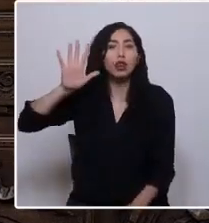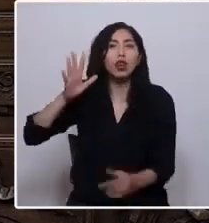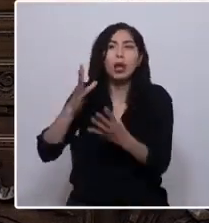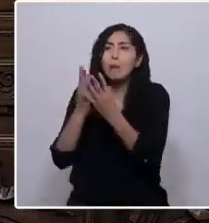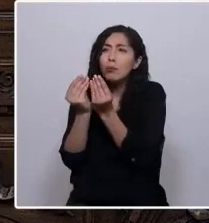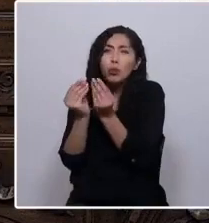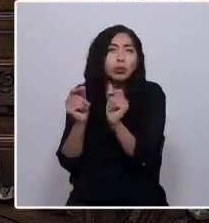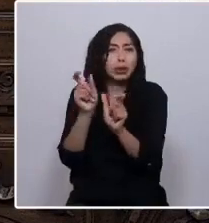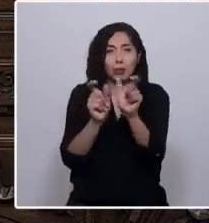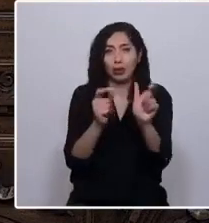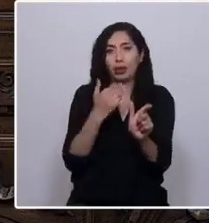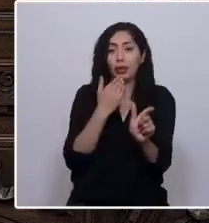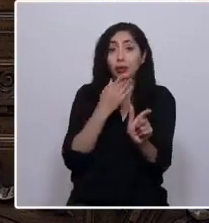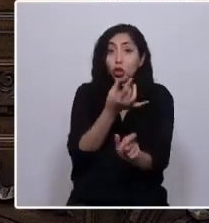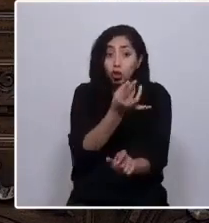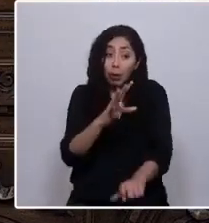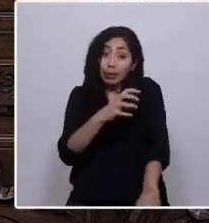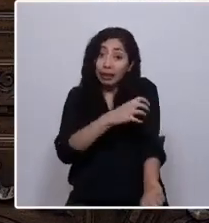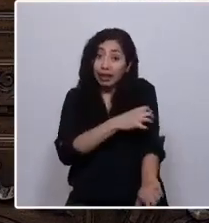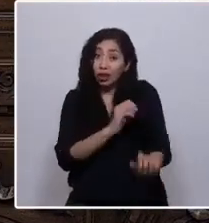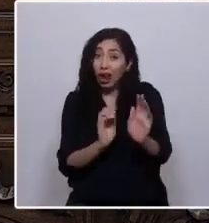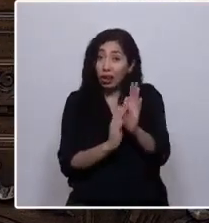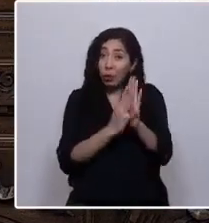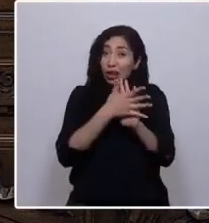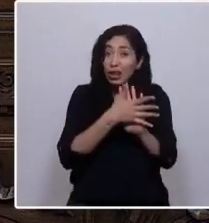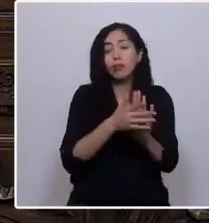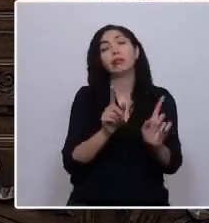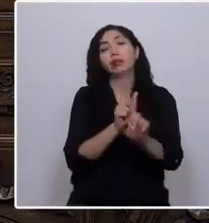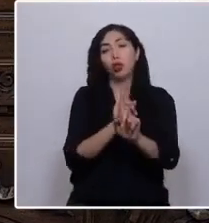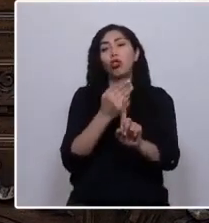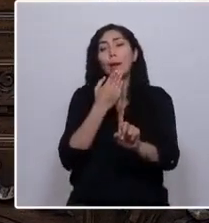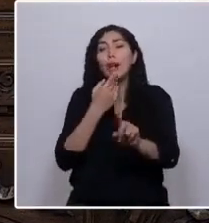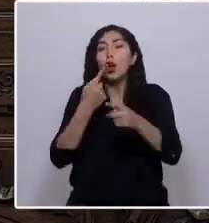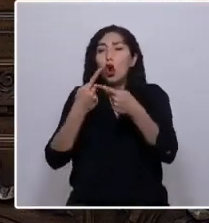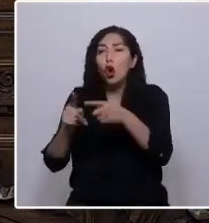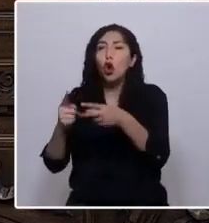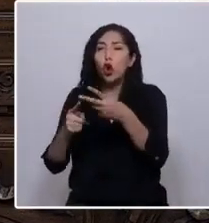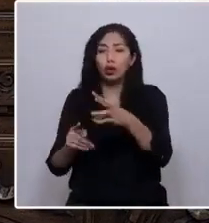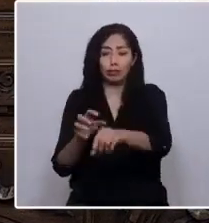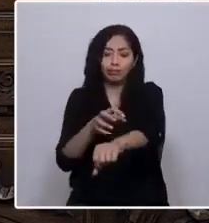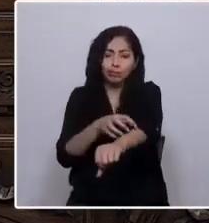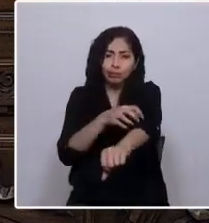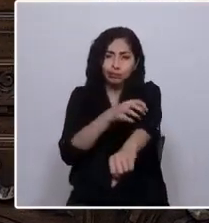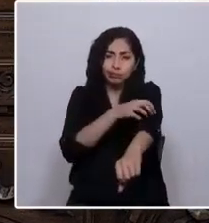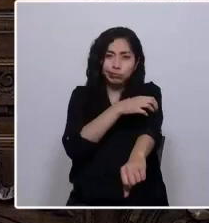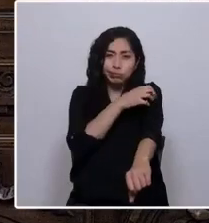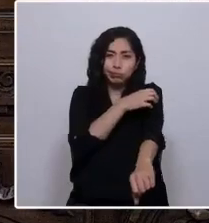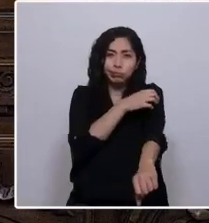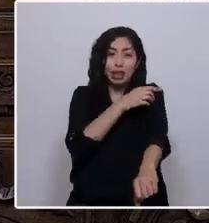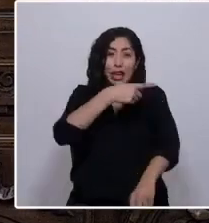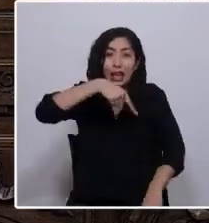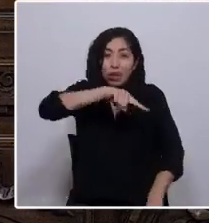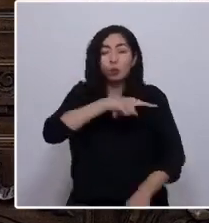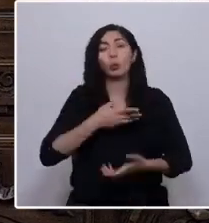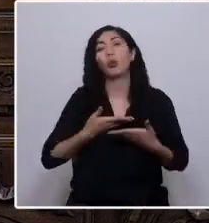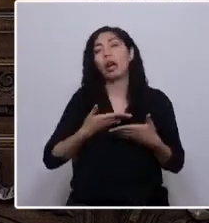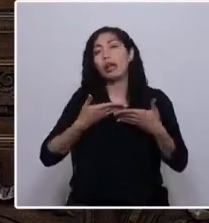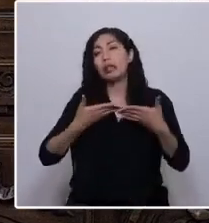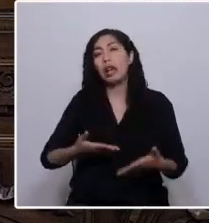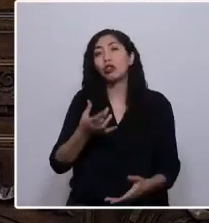no solo de la región de la Araucanía, sino de muchas regiones de este hermoso país, que están cansados de soñar.